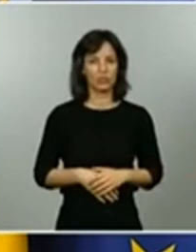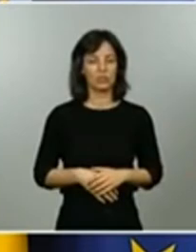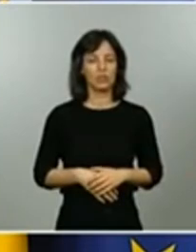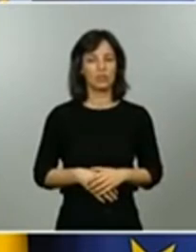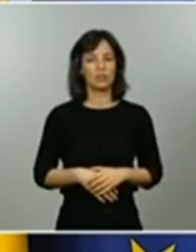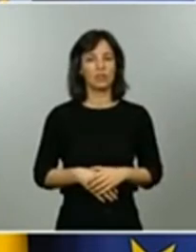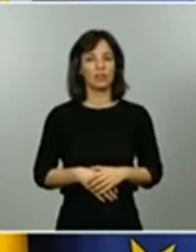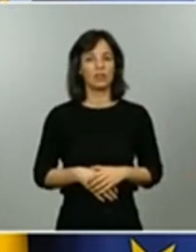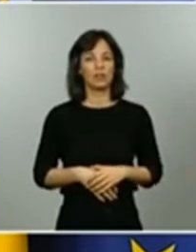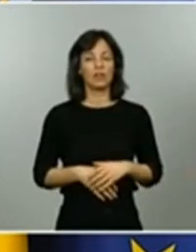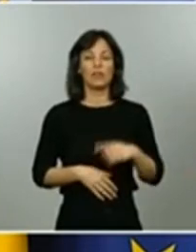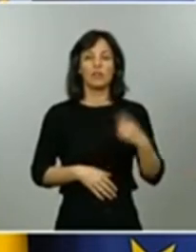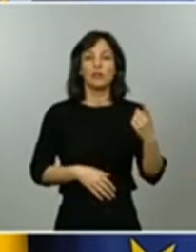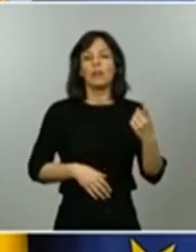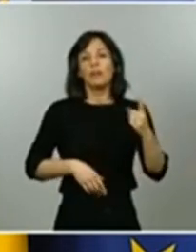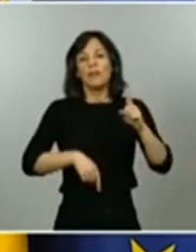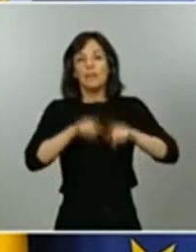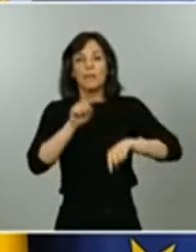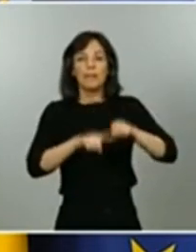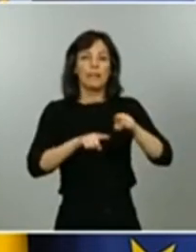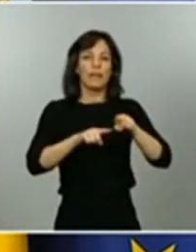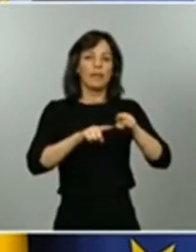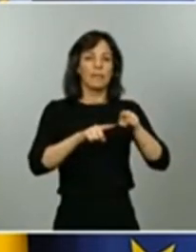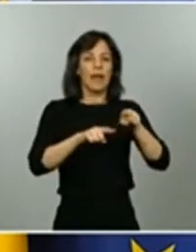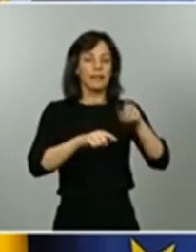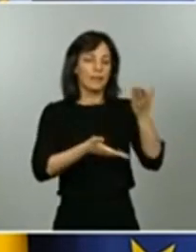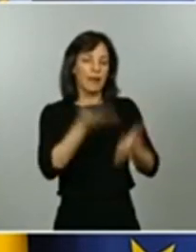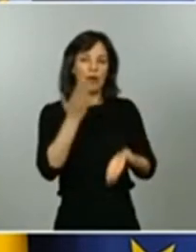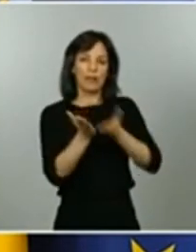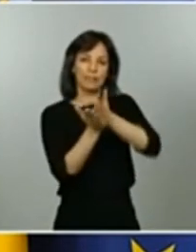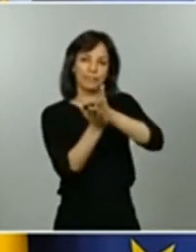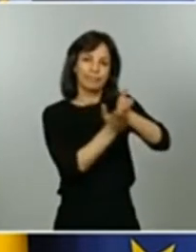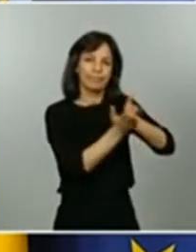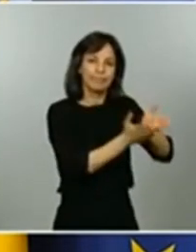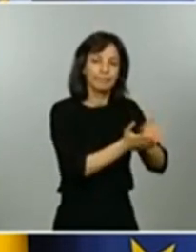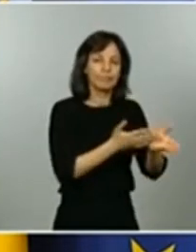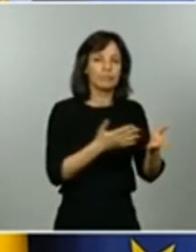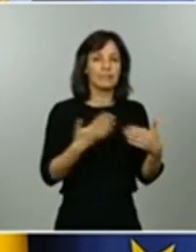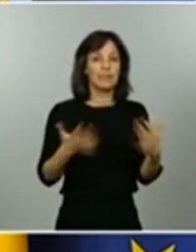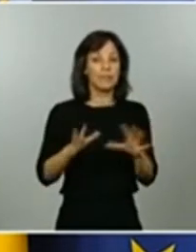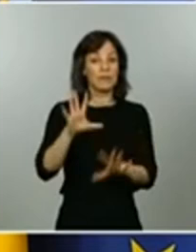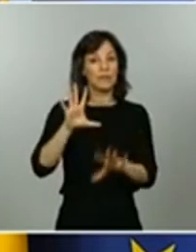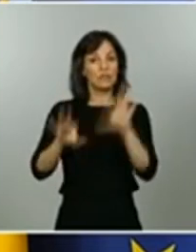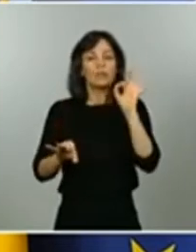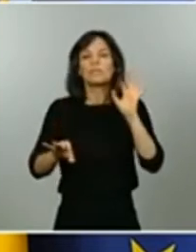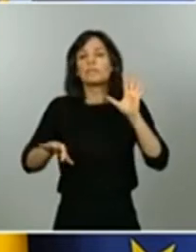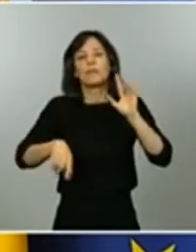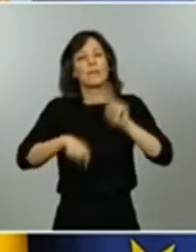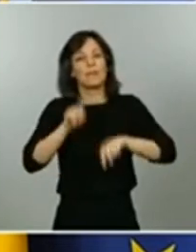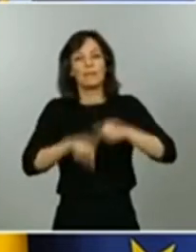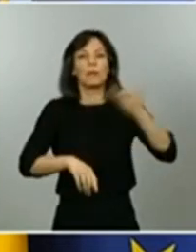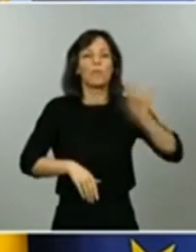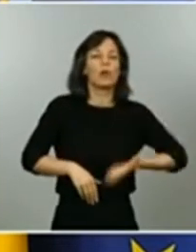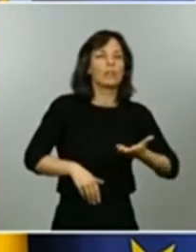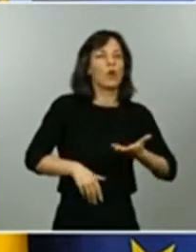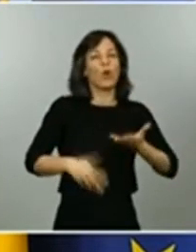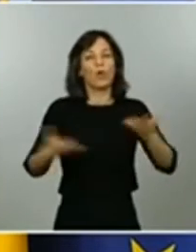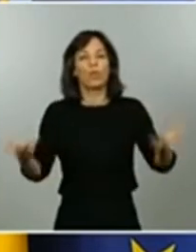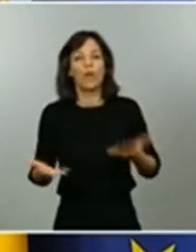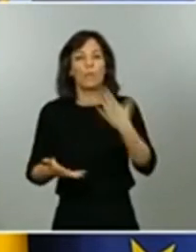diferentes maneras y cuenta de diferentes maneras a la hora de tomar las decisiones no es lo mismo que ya esté implementada